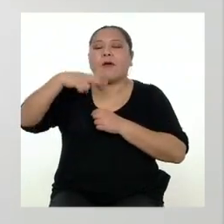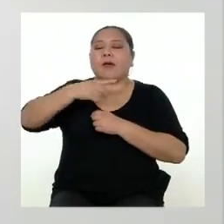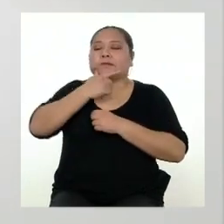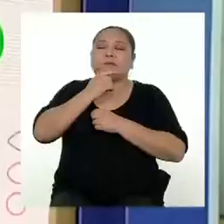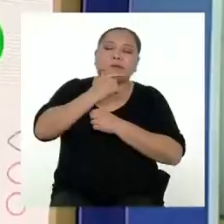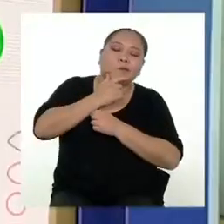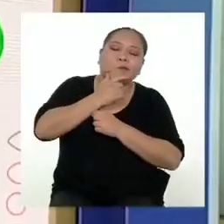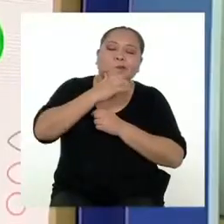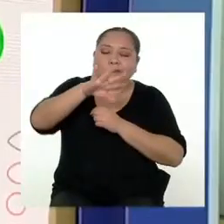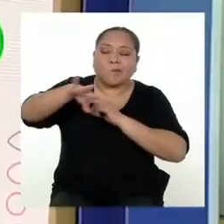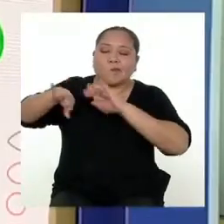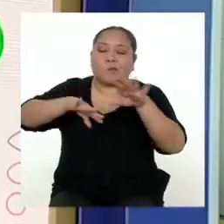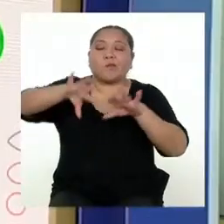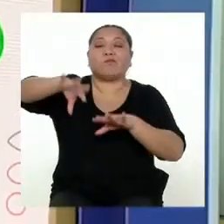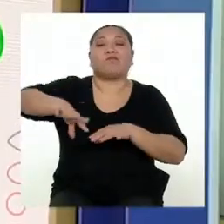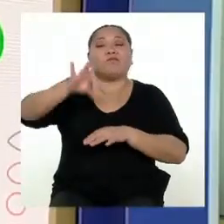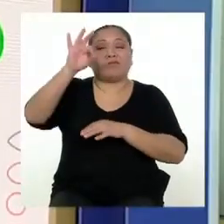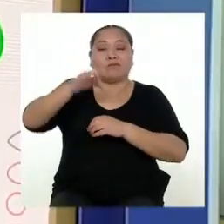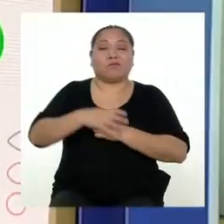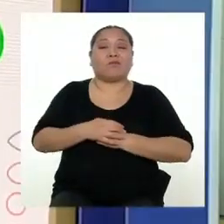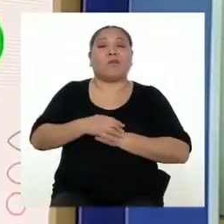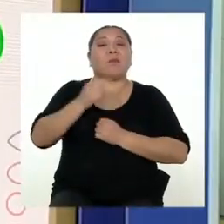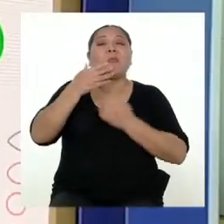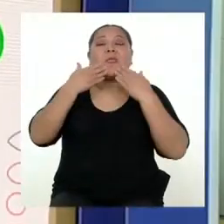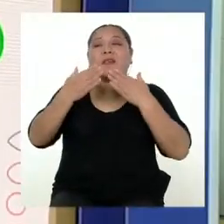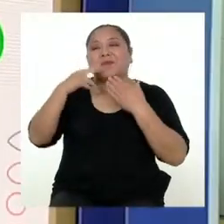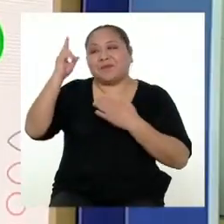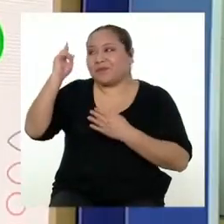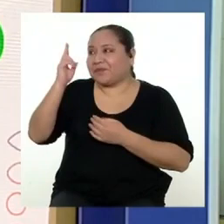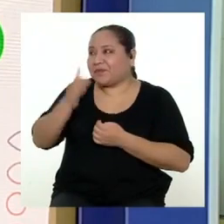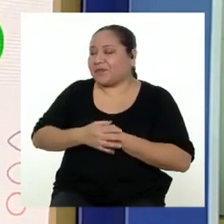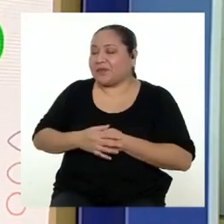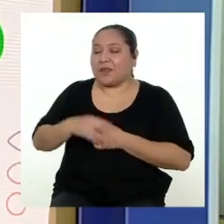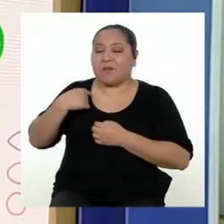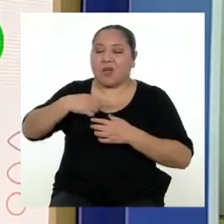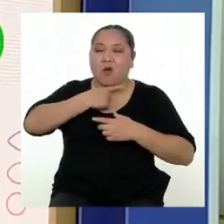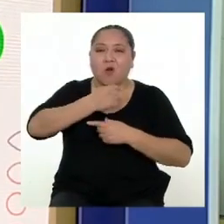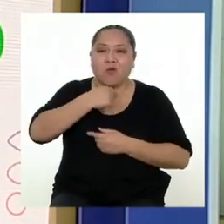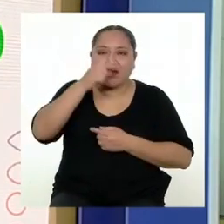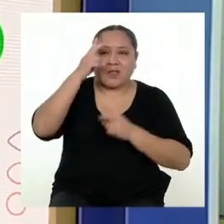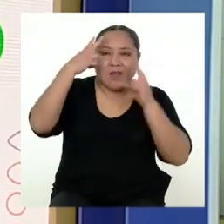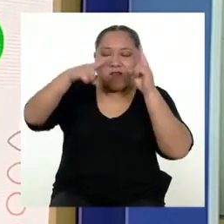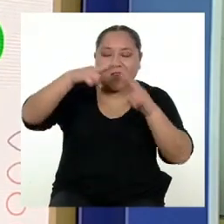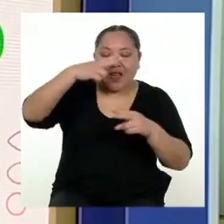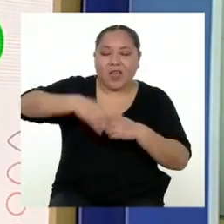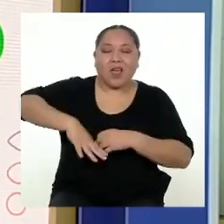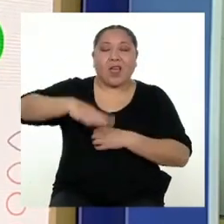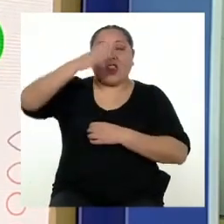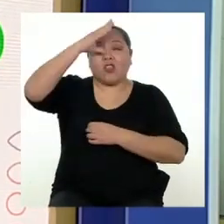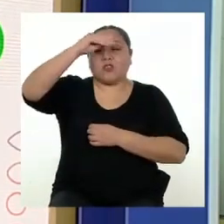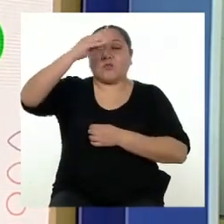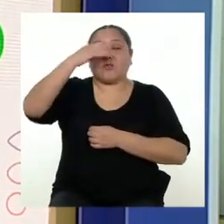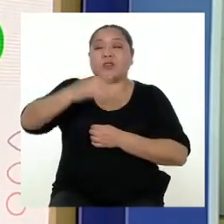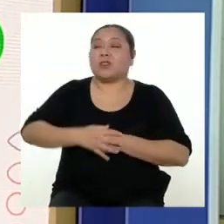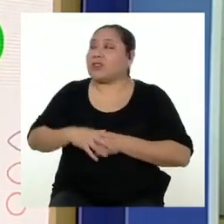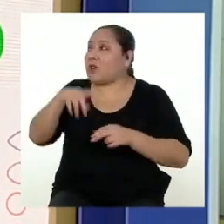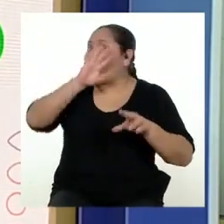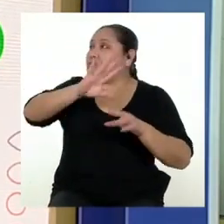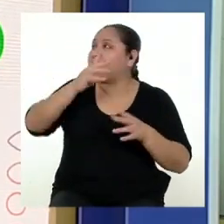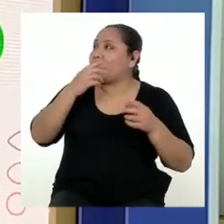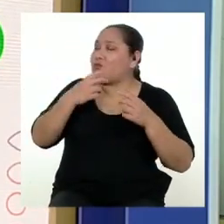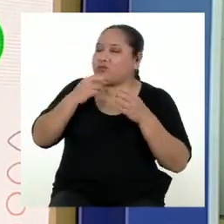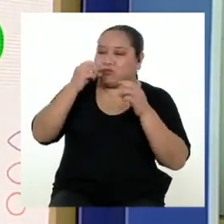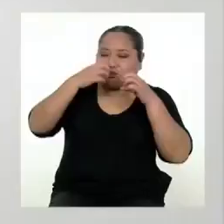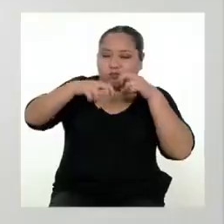adecuado. Muchas gracias, profesora. Me alegra mucho ver a las chicas y los chicos bien entusiastas con su infografía. Va a salir un